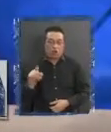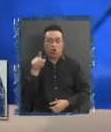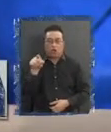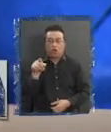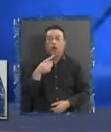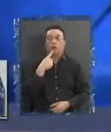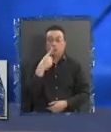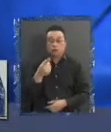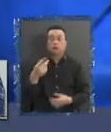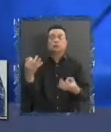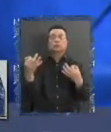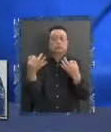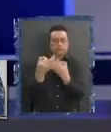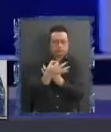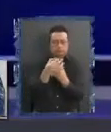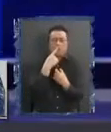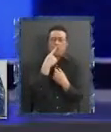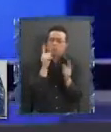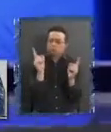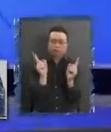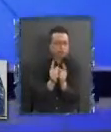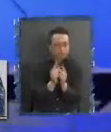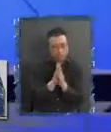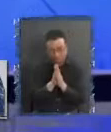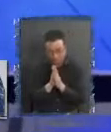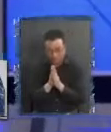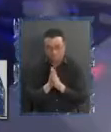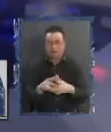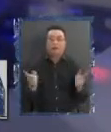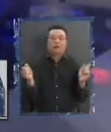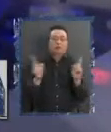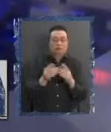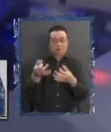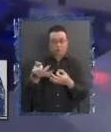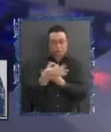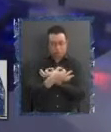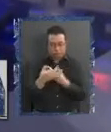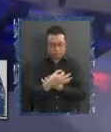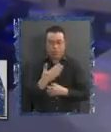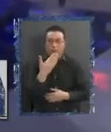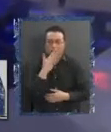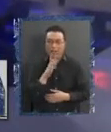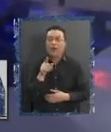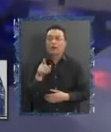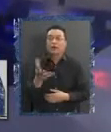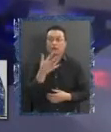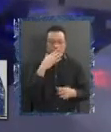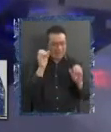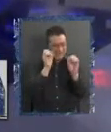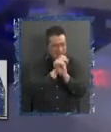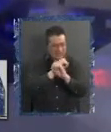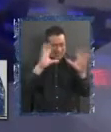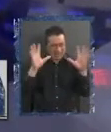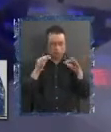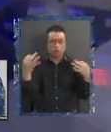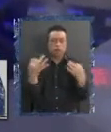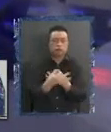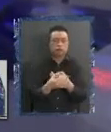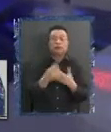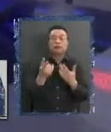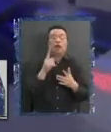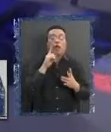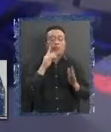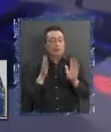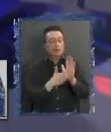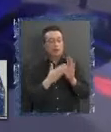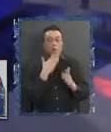clase express Luis, espero Una clase rapidísima Con pera y manzana De lo que trae Esta propuesta